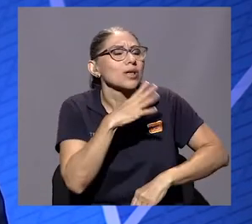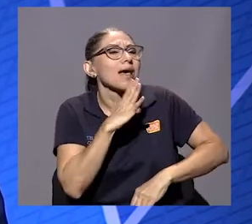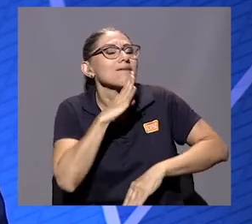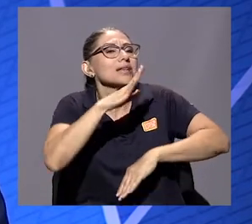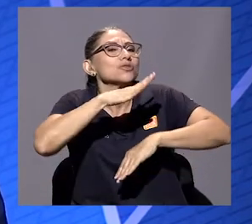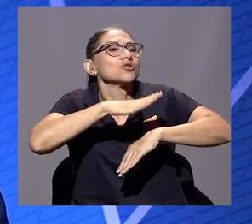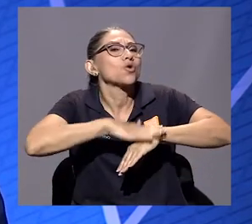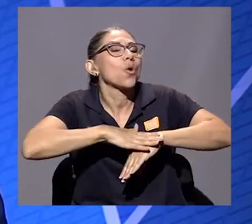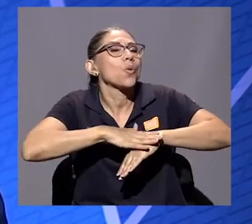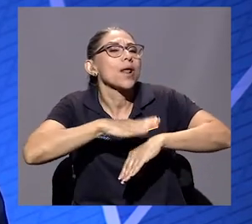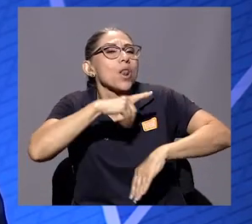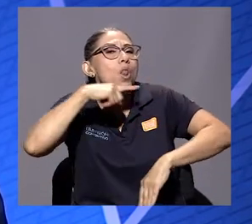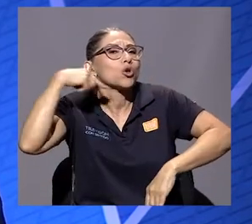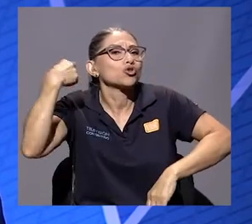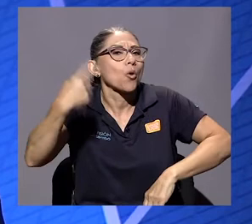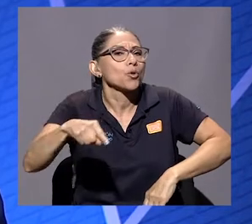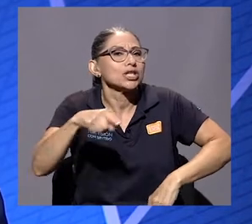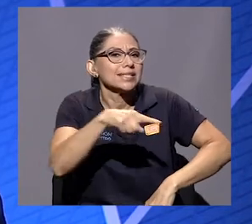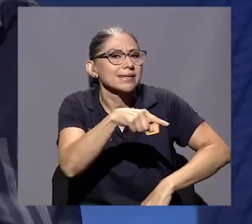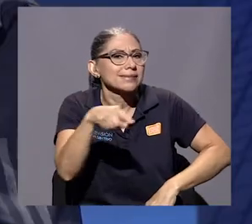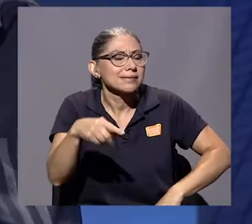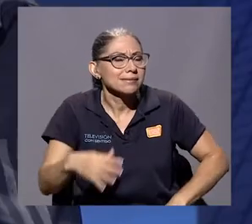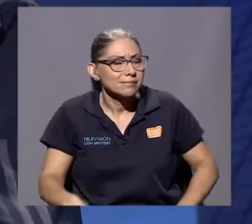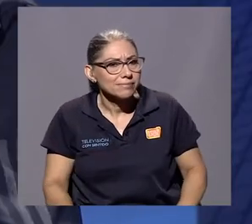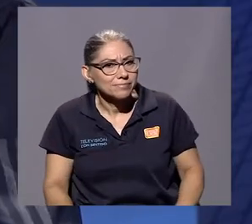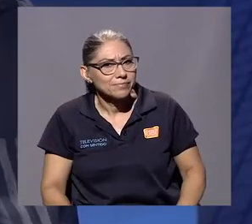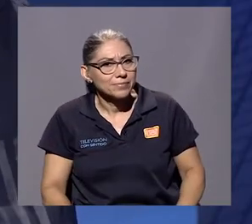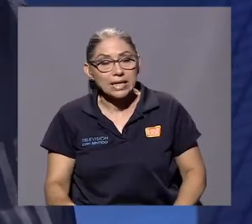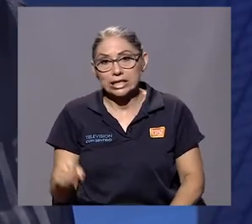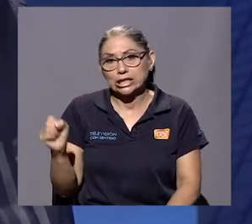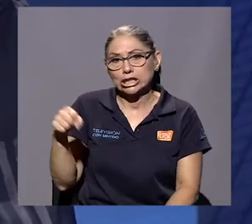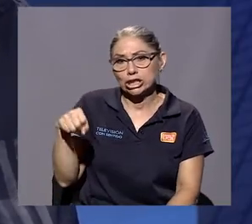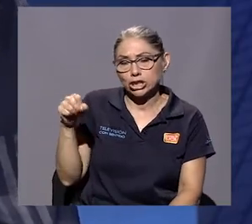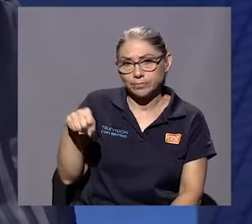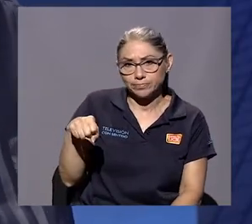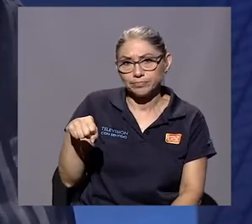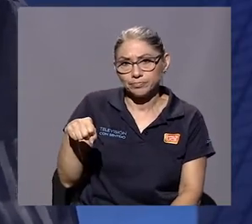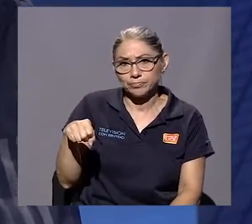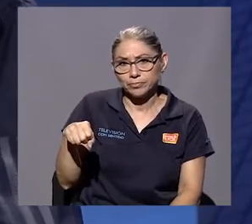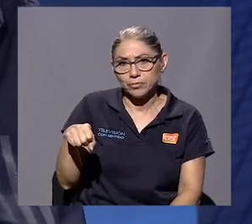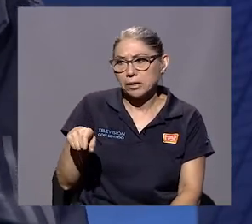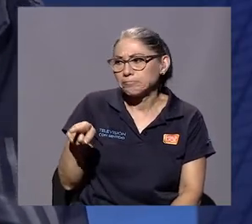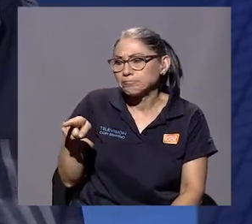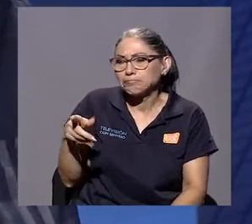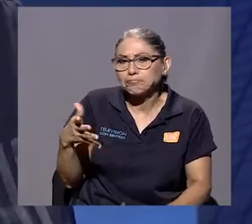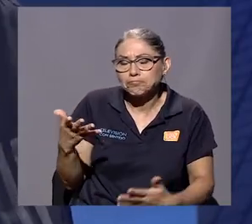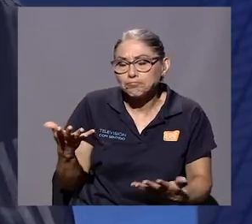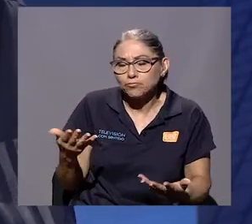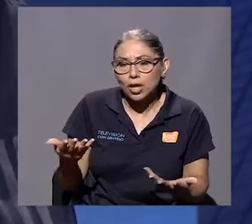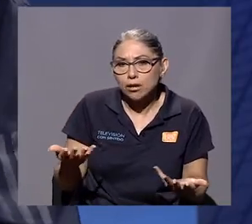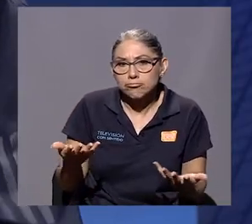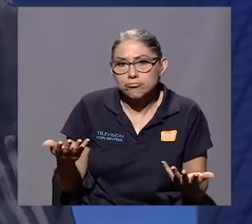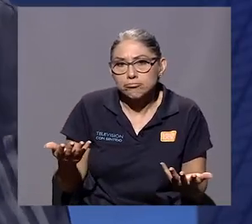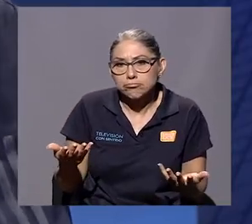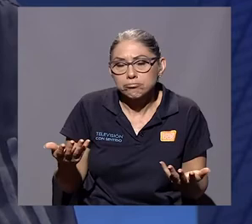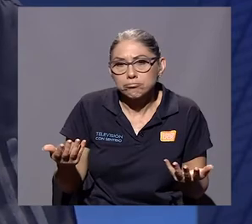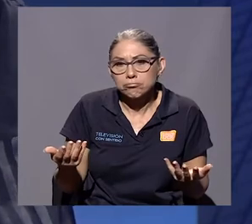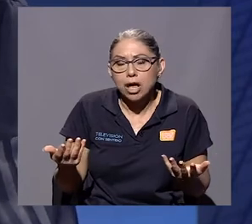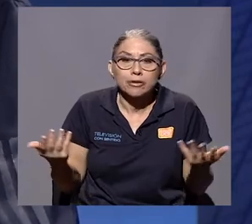los comunistas. Don Sergio. Sí, sí. ¿Sobre eso qué te puedo decir? Bueno,